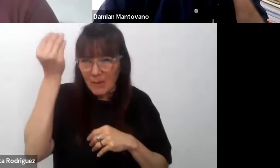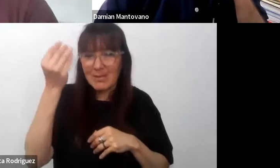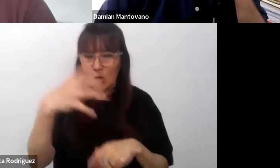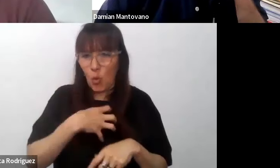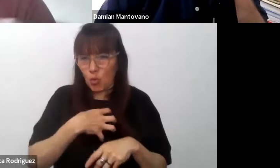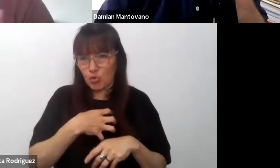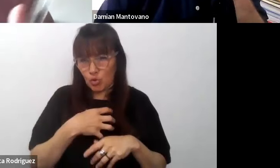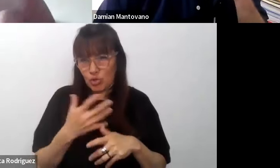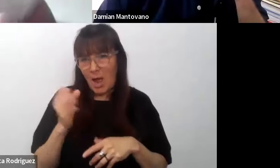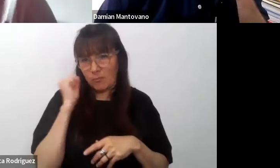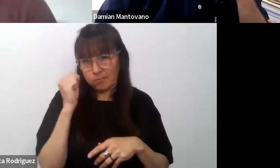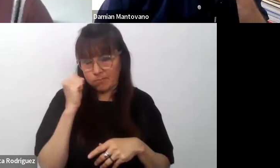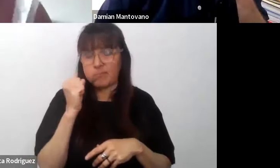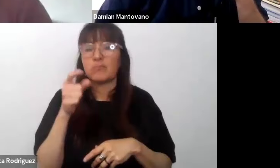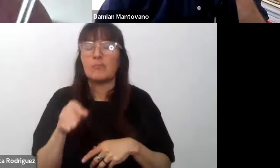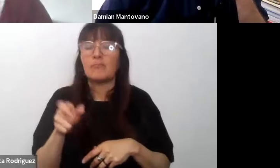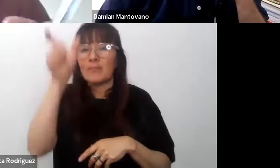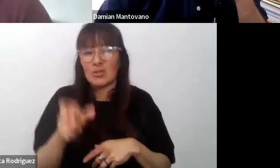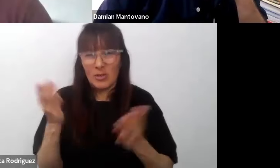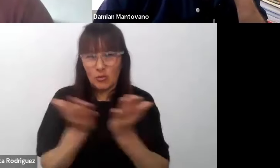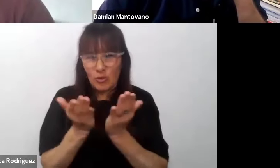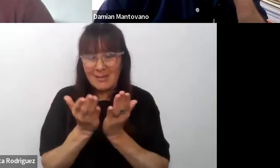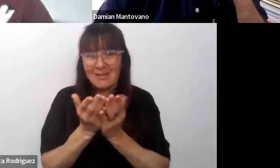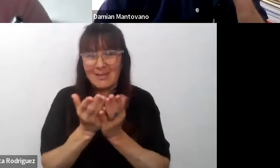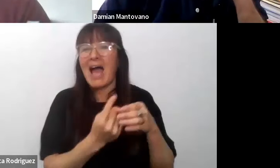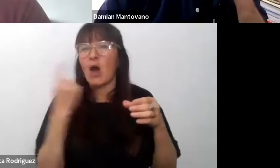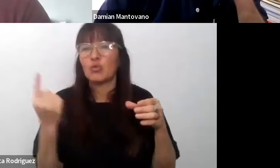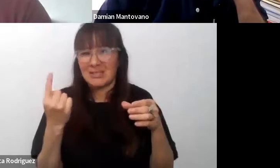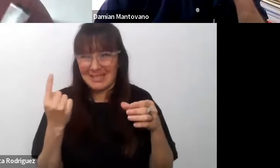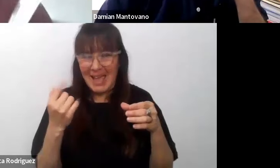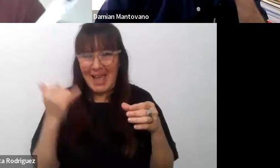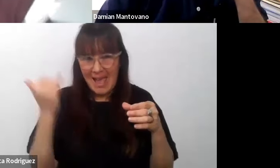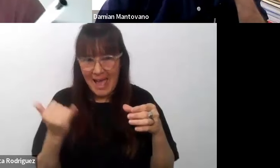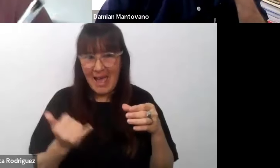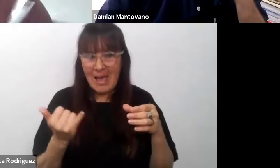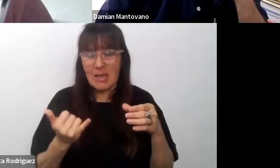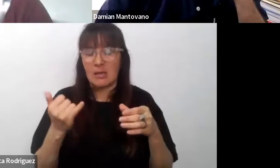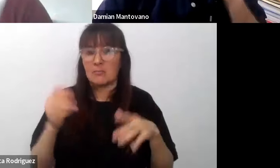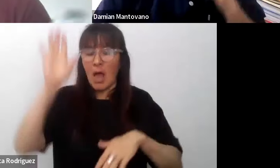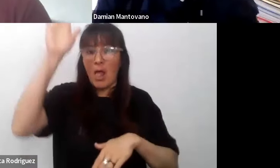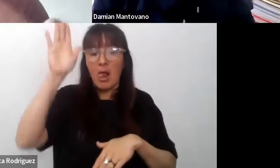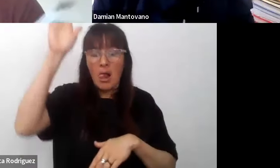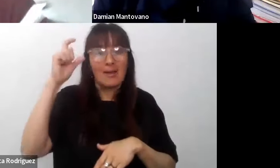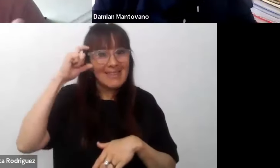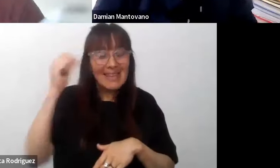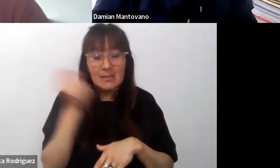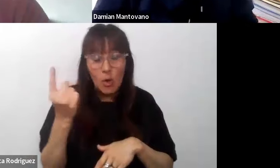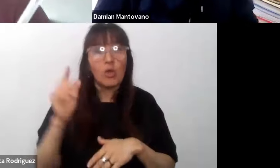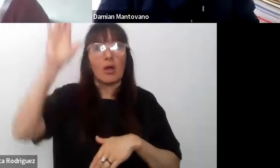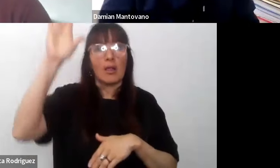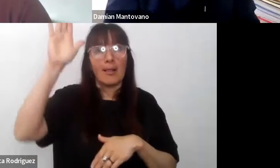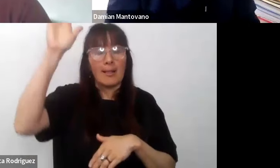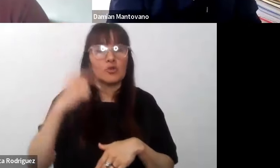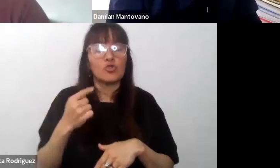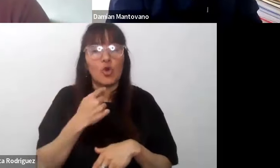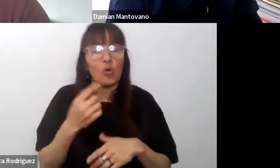con un alumno autista un curso magistral que intervenía cada 10 segundos y era complicado para mí y yo me